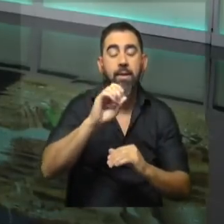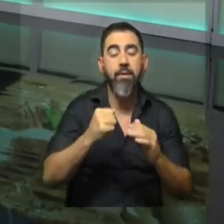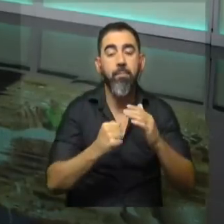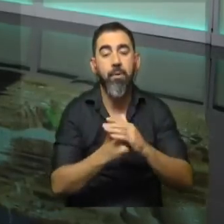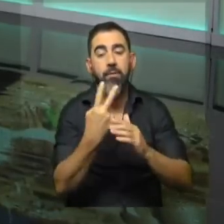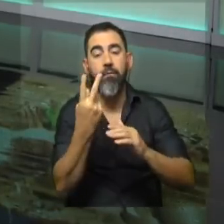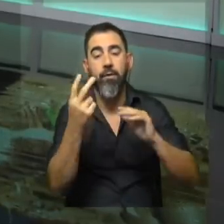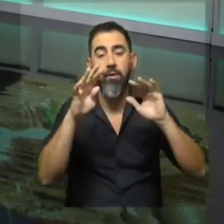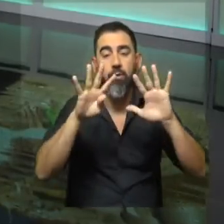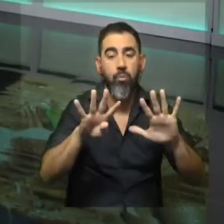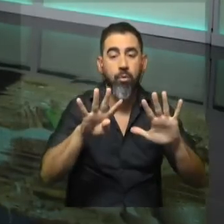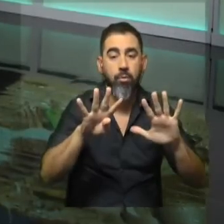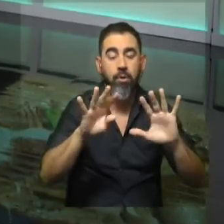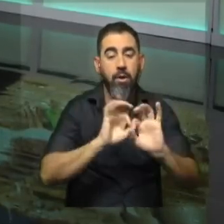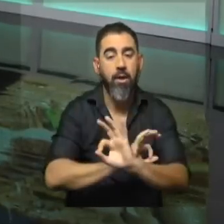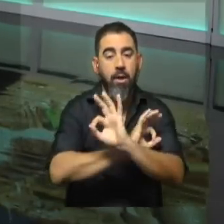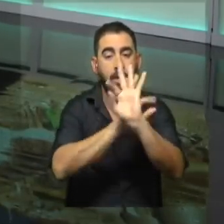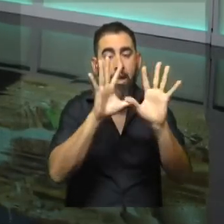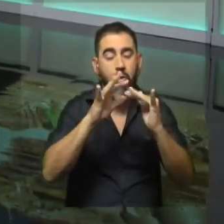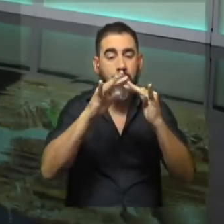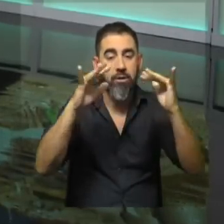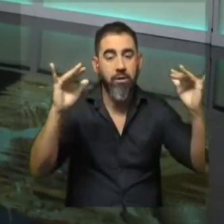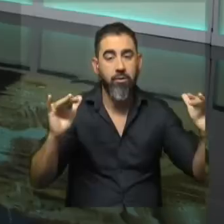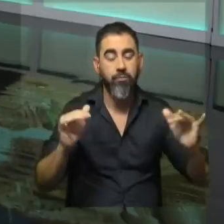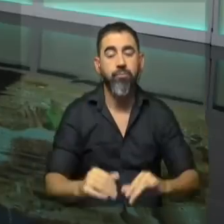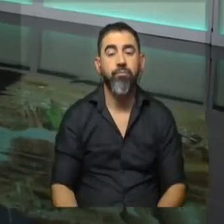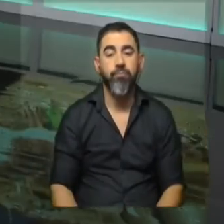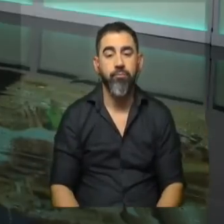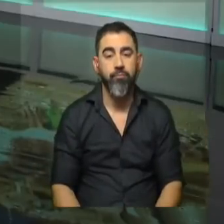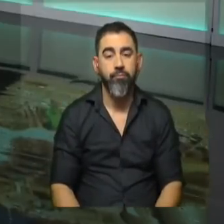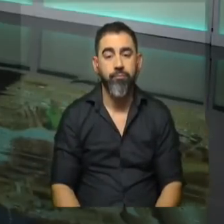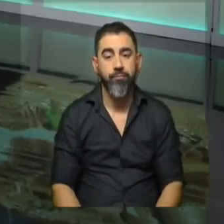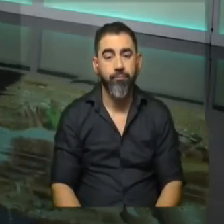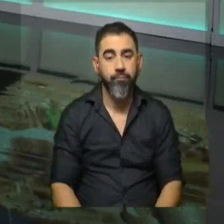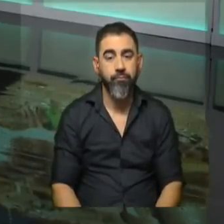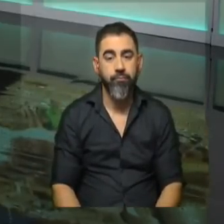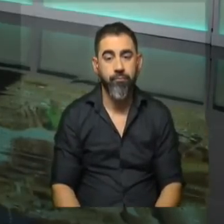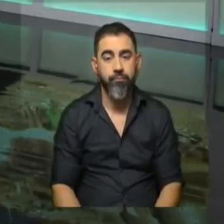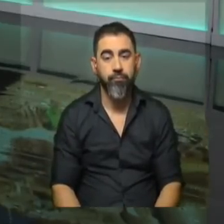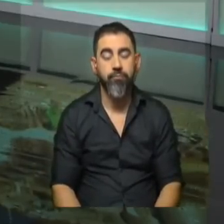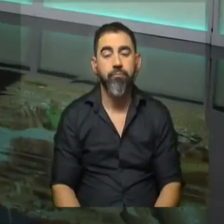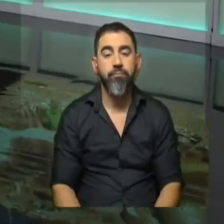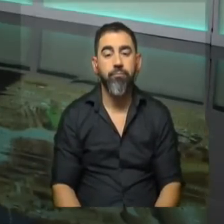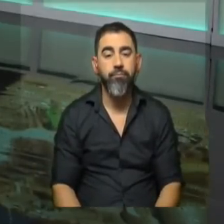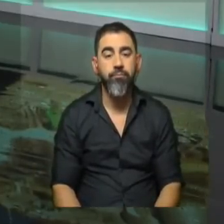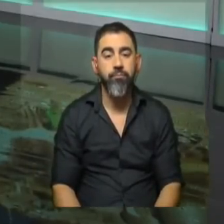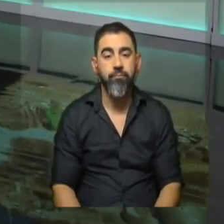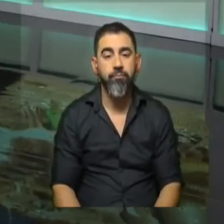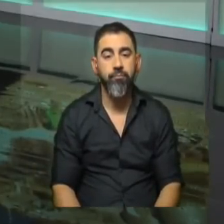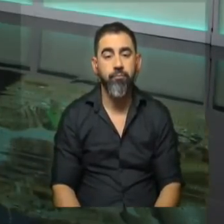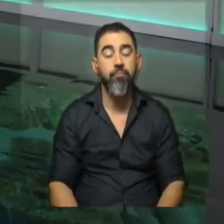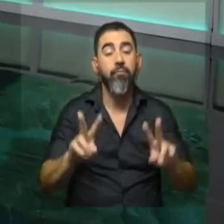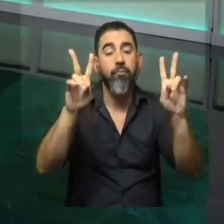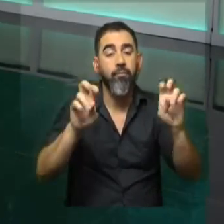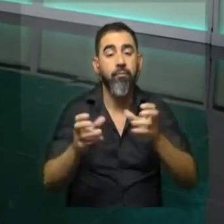máxima de 29 con cielo despejado, dice el Instituto Uruguayo de Meteorología para lo que es este arranque de la semana. Y alguno de los